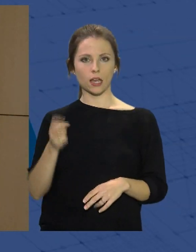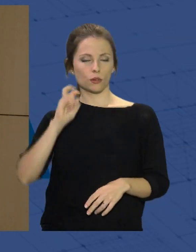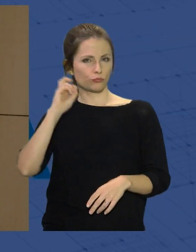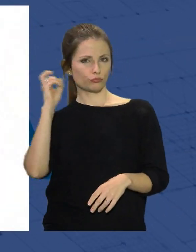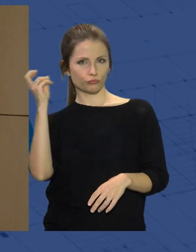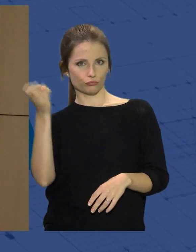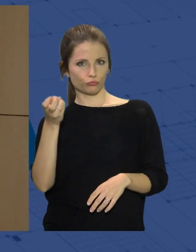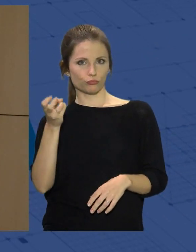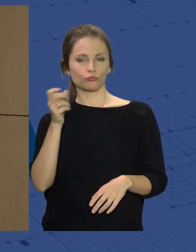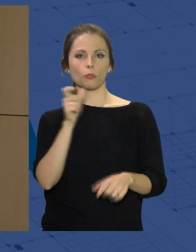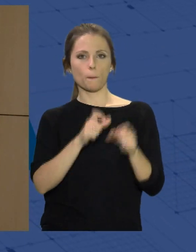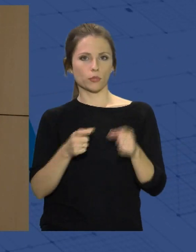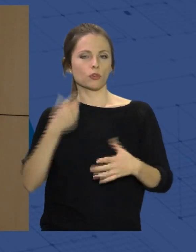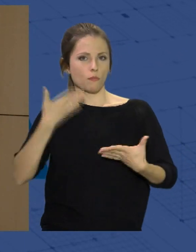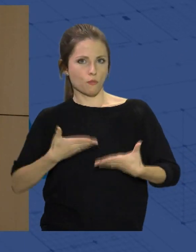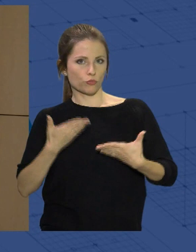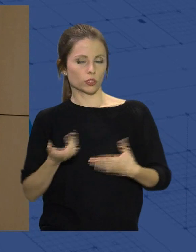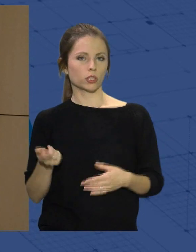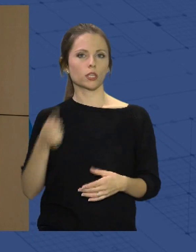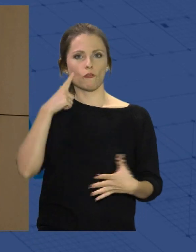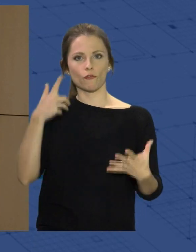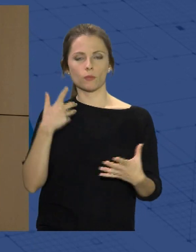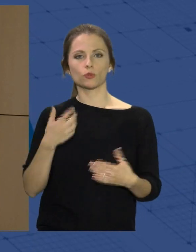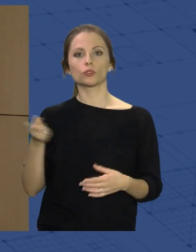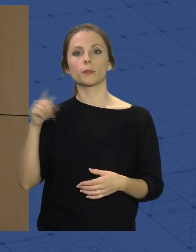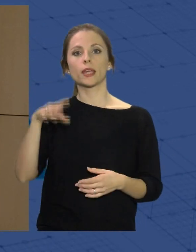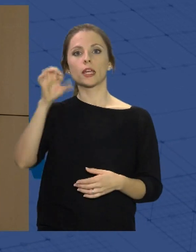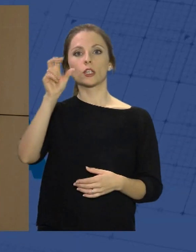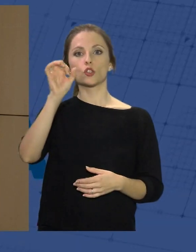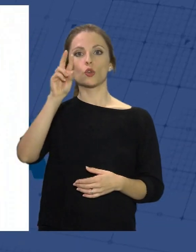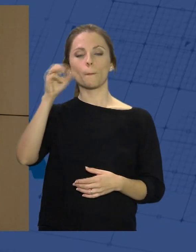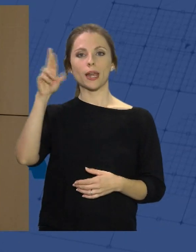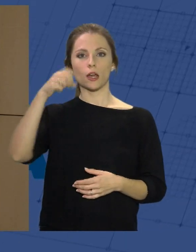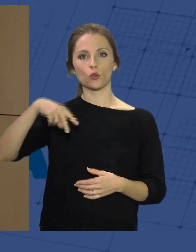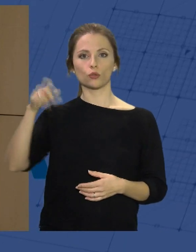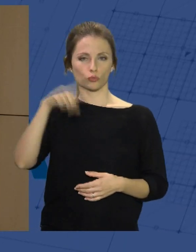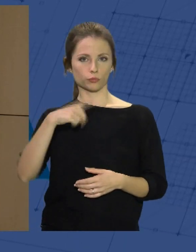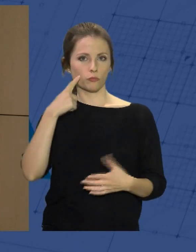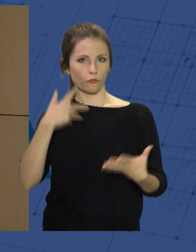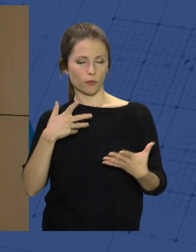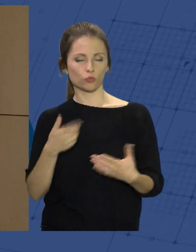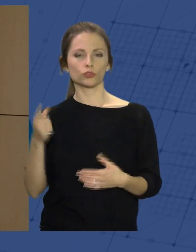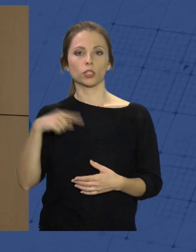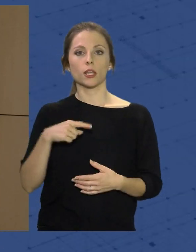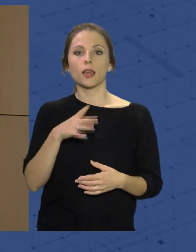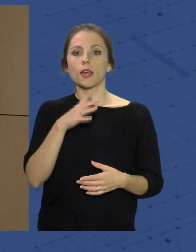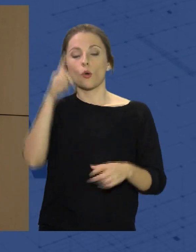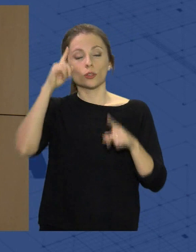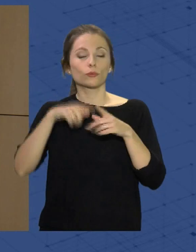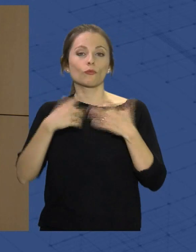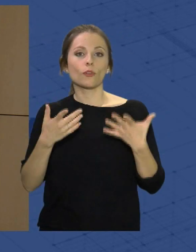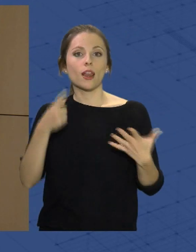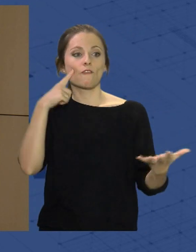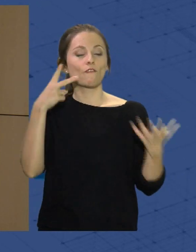Black Flower y luego la soprano Laura Moyano, que acompañará a Juan Macedrón. Y es una forma de visibilizar que hay muy buenas